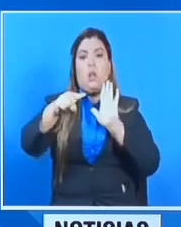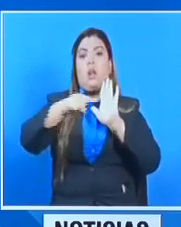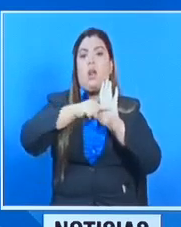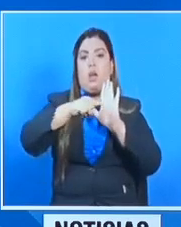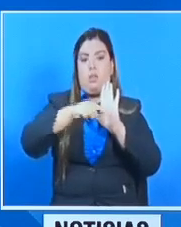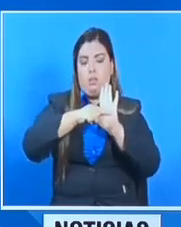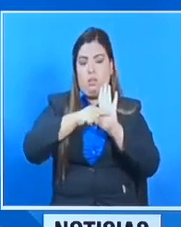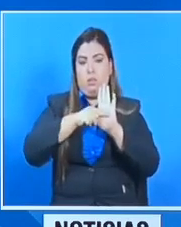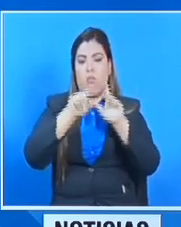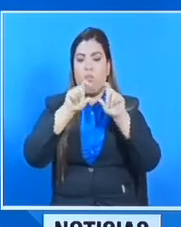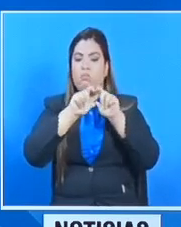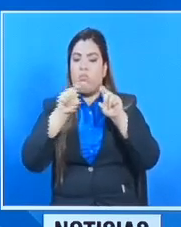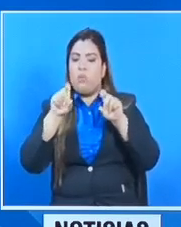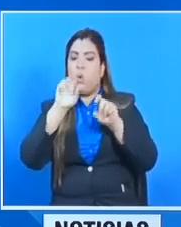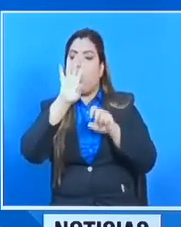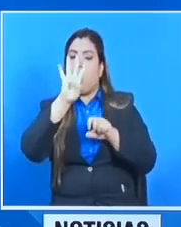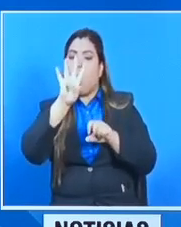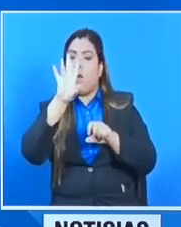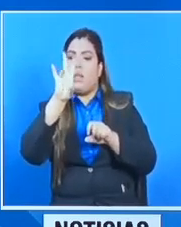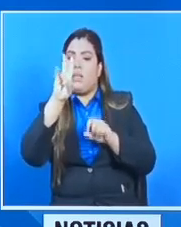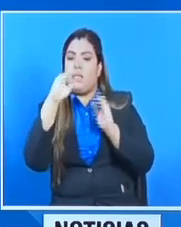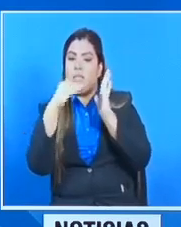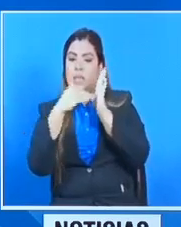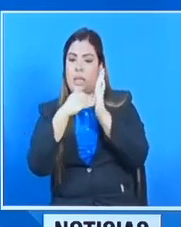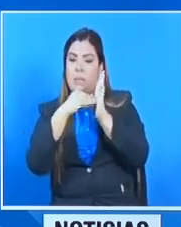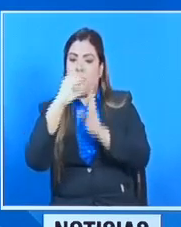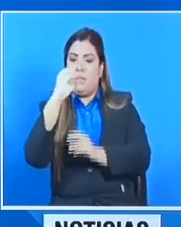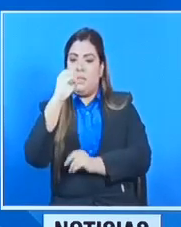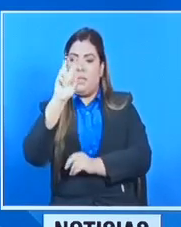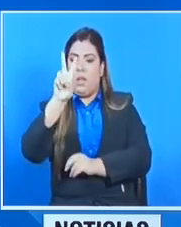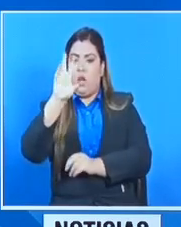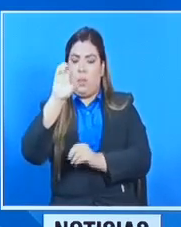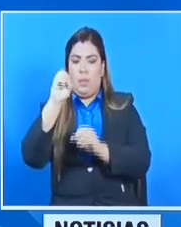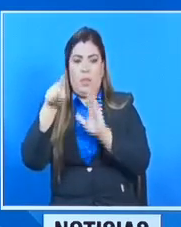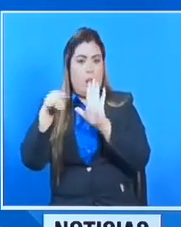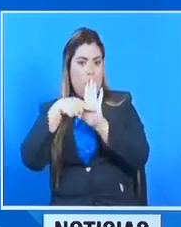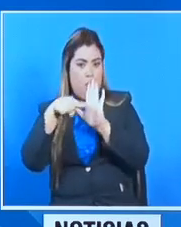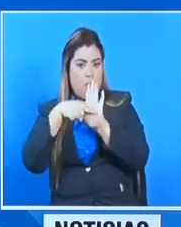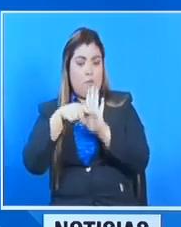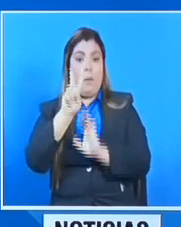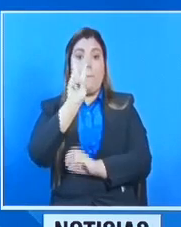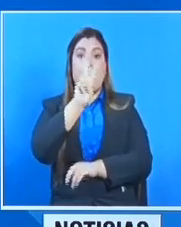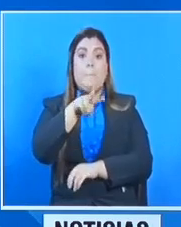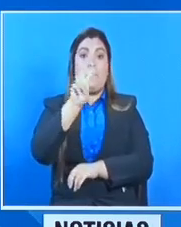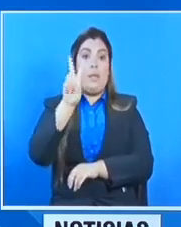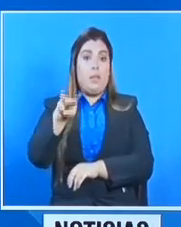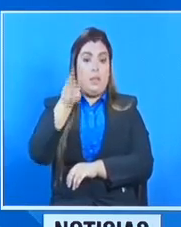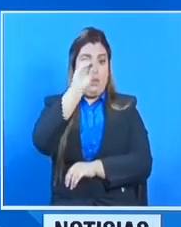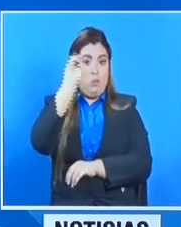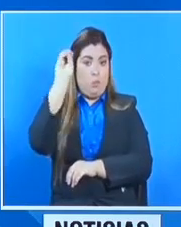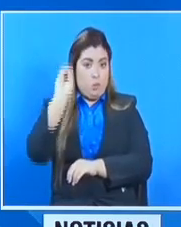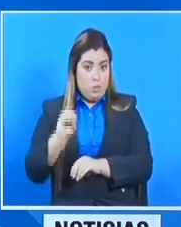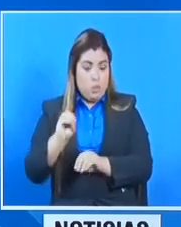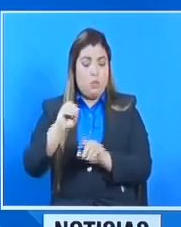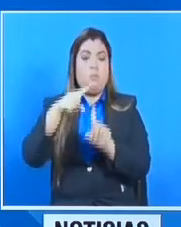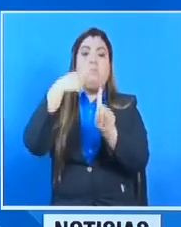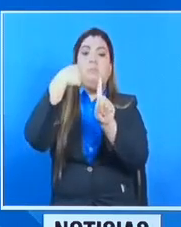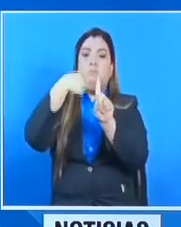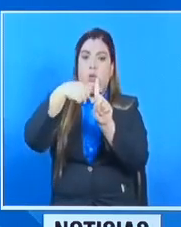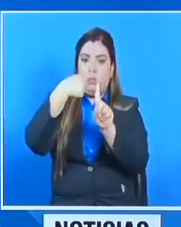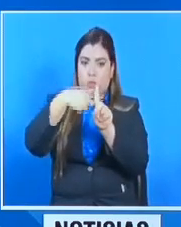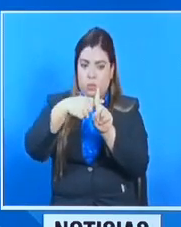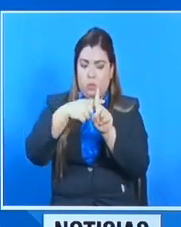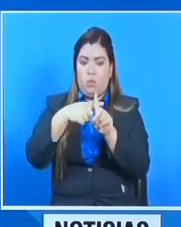lo que corresponde a 47.020. El 22% son pruebas positivas,